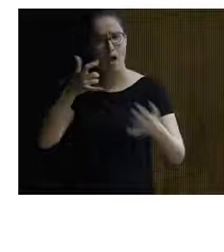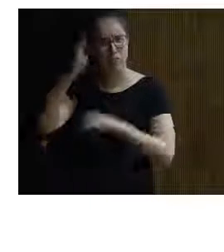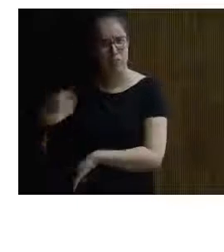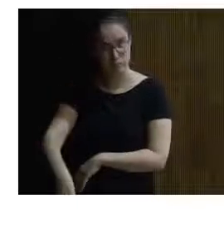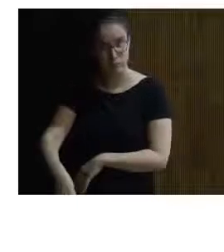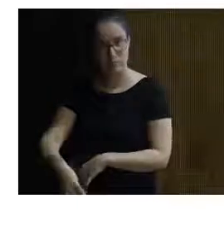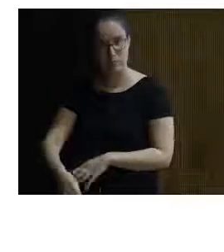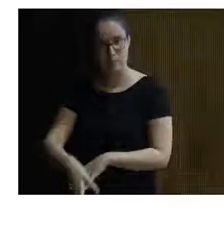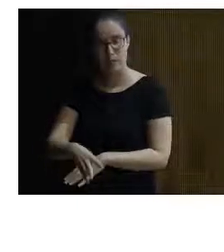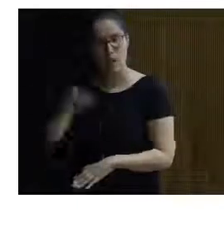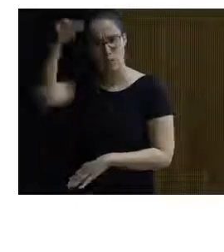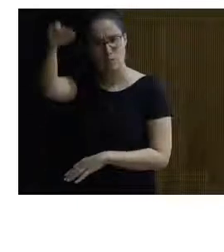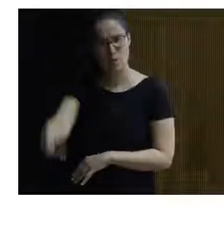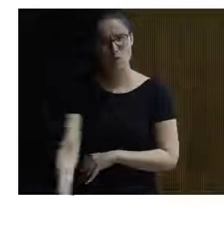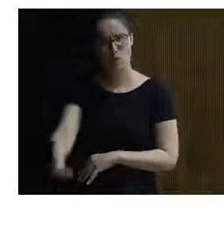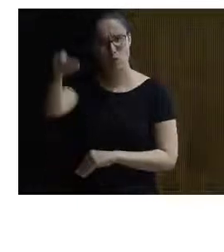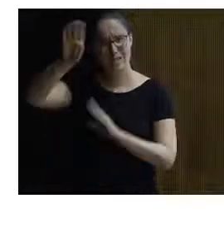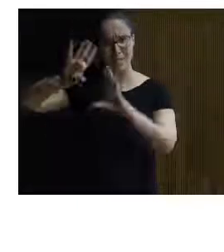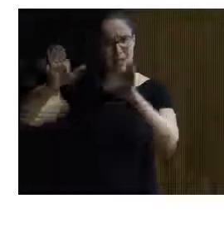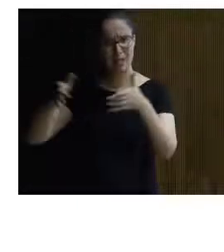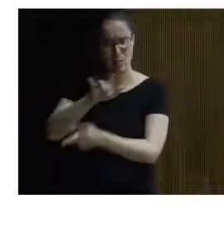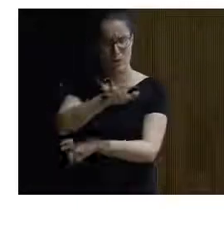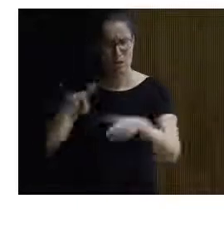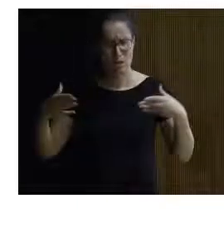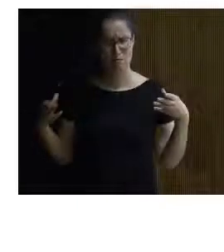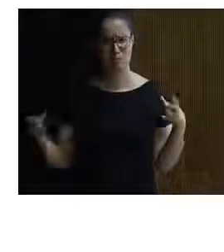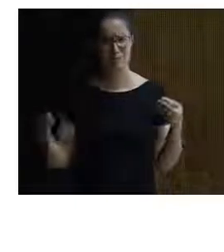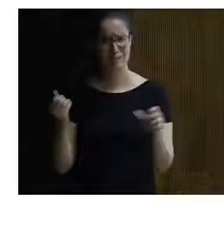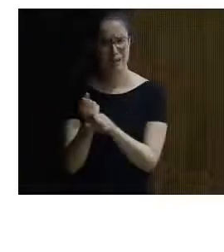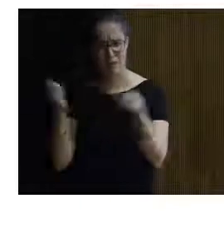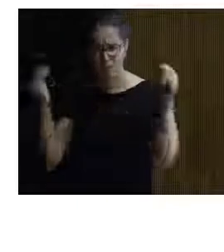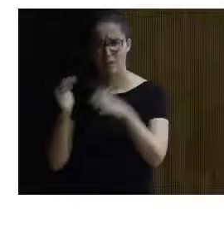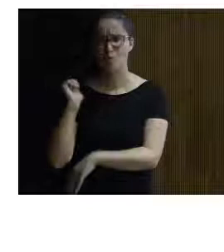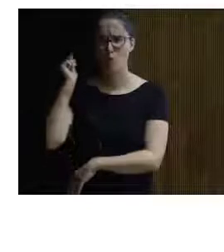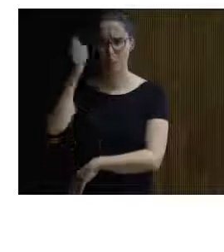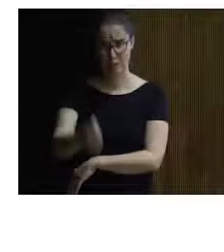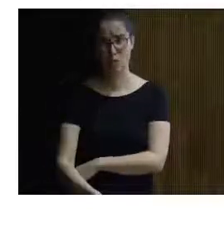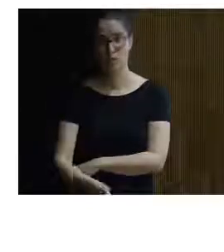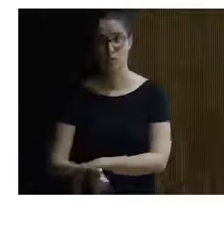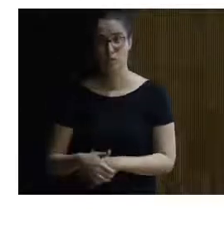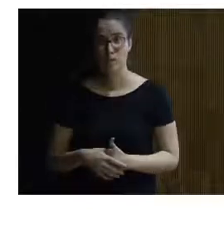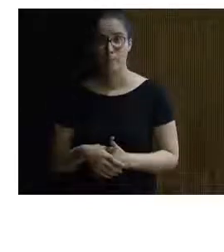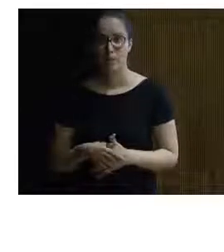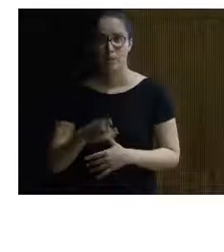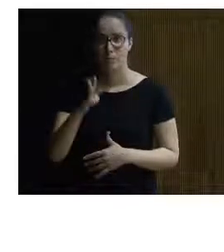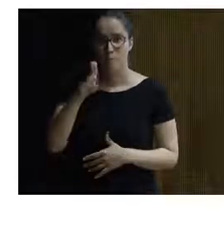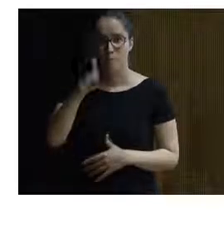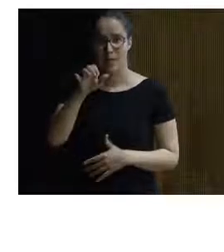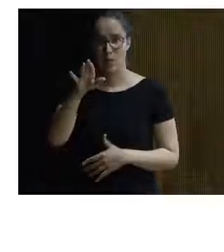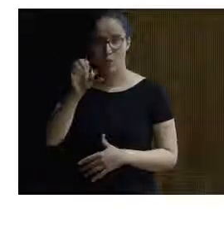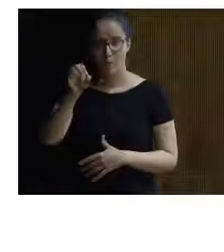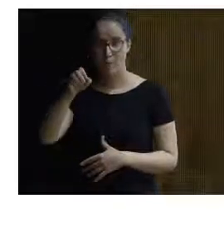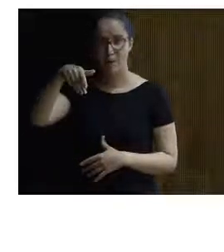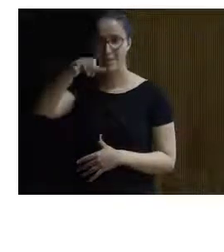que tienen muchísima importancia es un equipo de muchísima gente trabajando en ello durante mucho tiempo Pedro Saura y Matilde